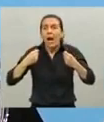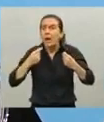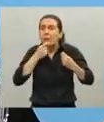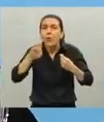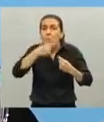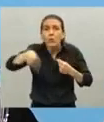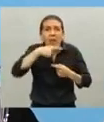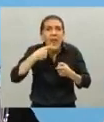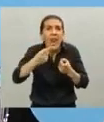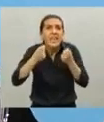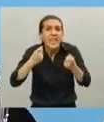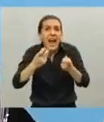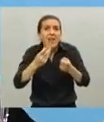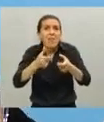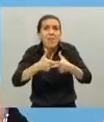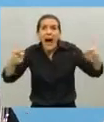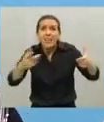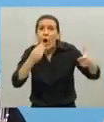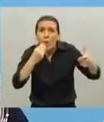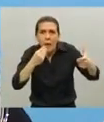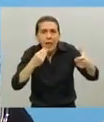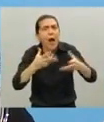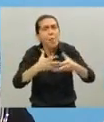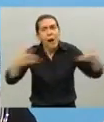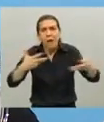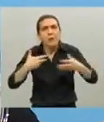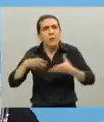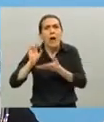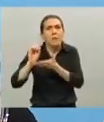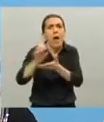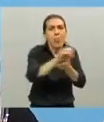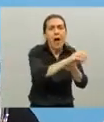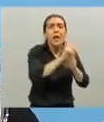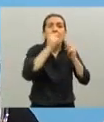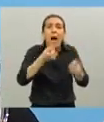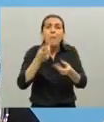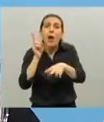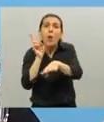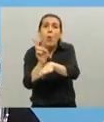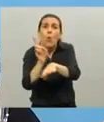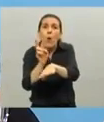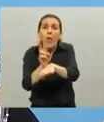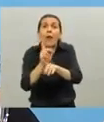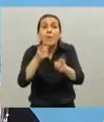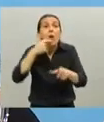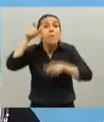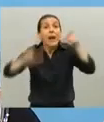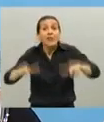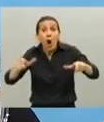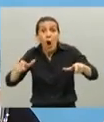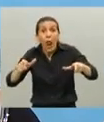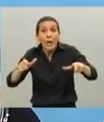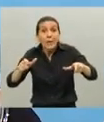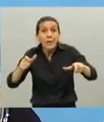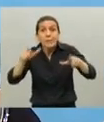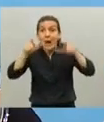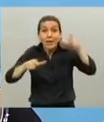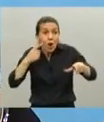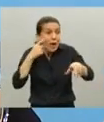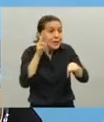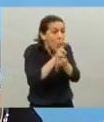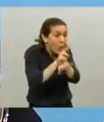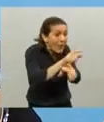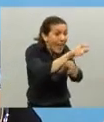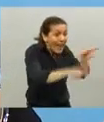necesiten en materia de alimentación todos esos lugares. Y también para cuidar a los que cuidan a la gente. Esta fue una